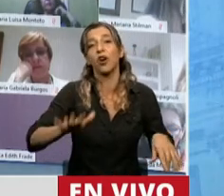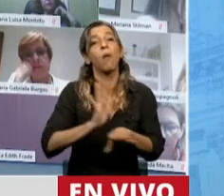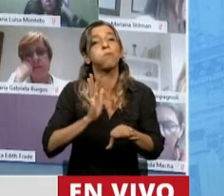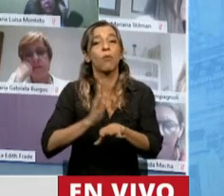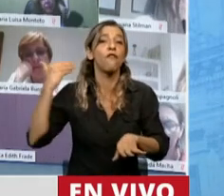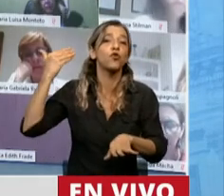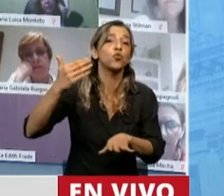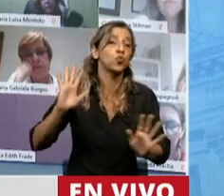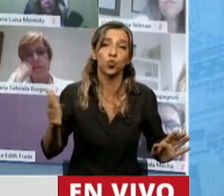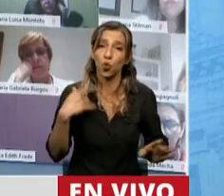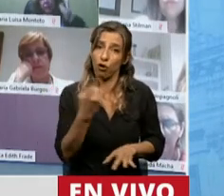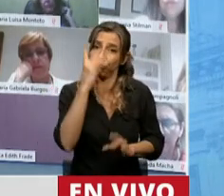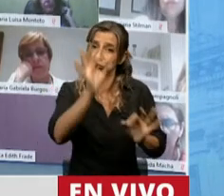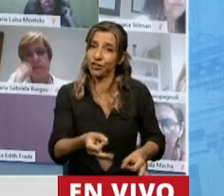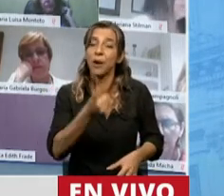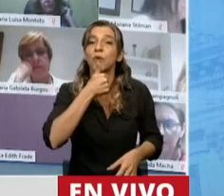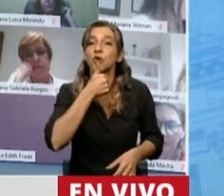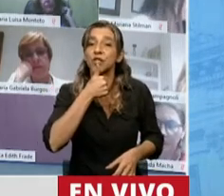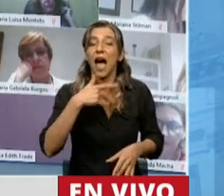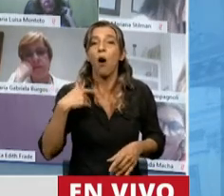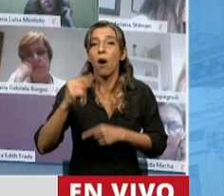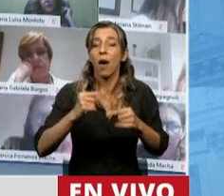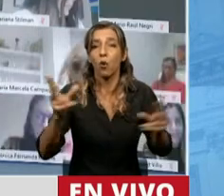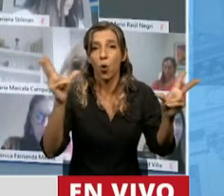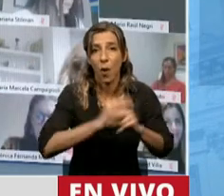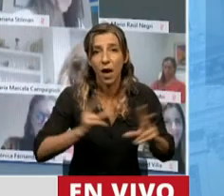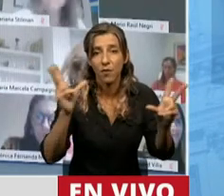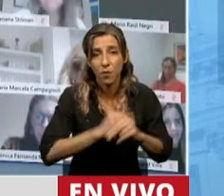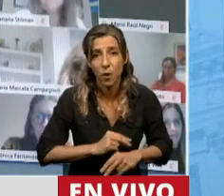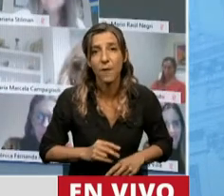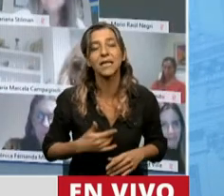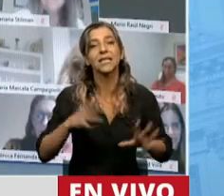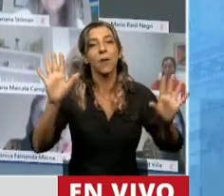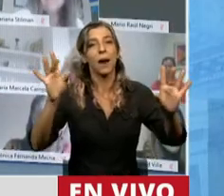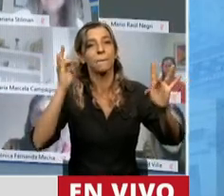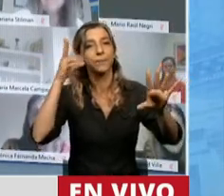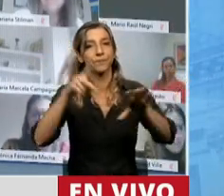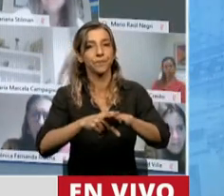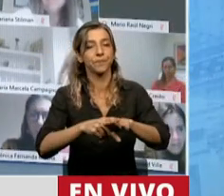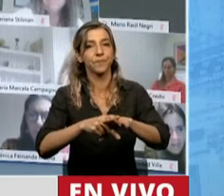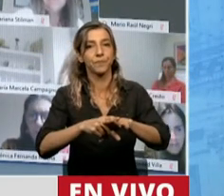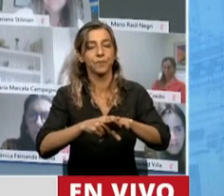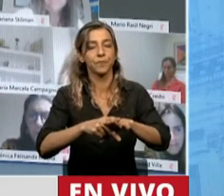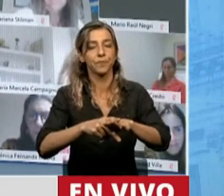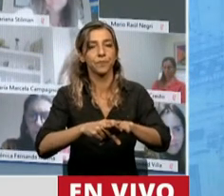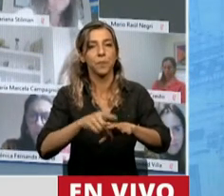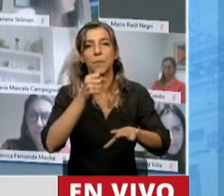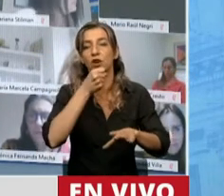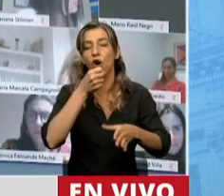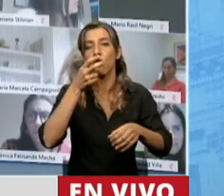Nos quedamos sin agua cada vez más, con más frecuencia en el oeste argentino. A ver si cerramos los micrófonos. Gracias.